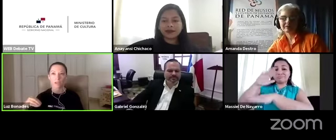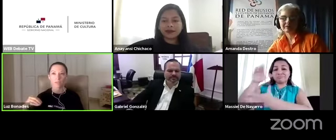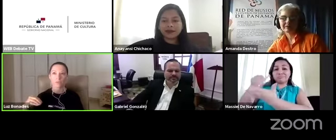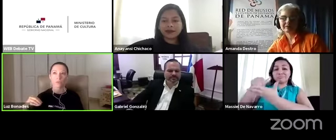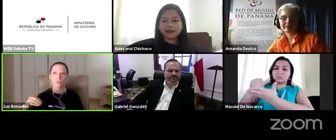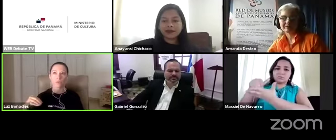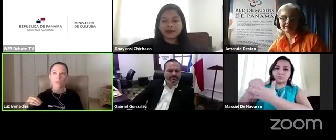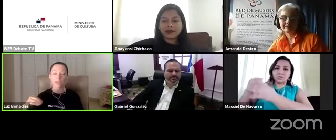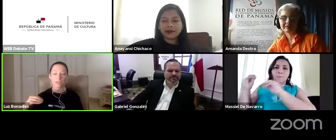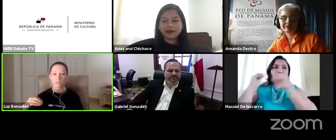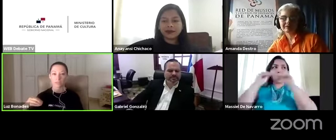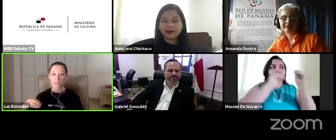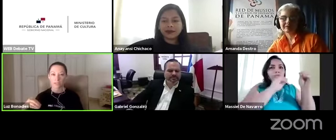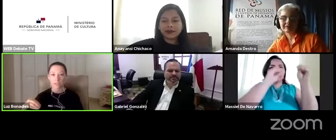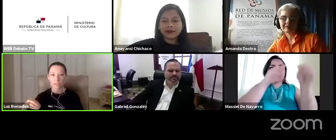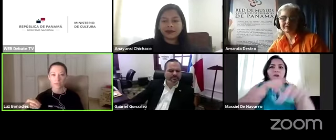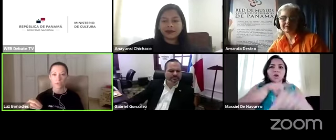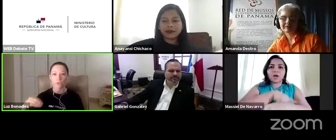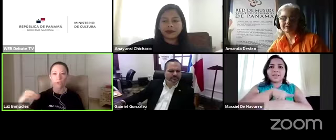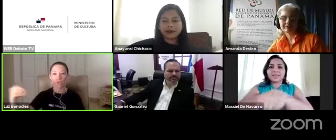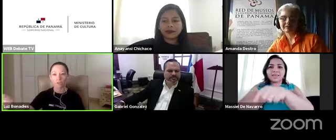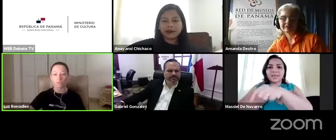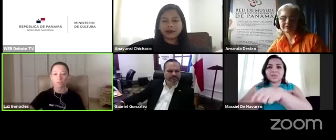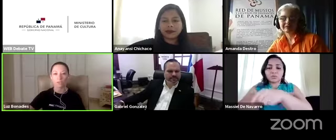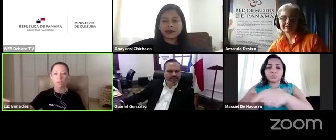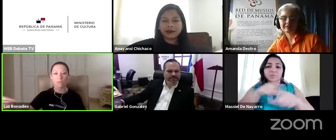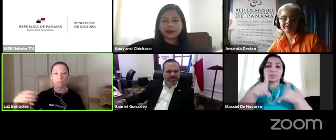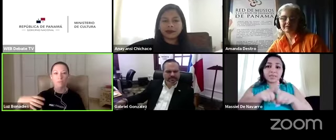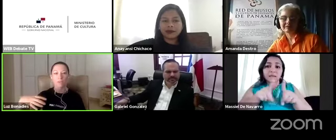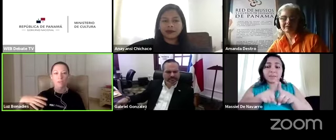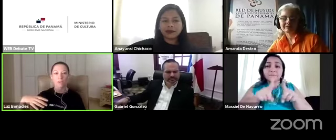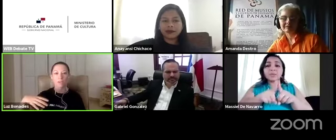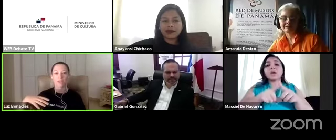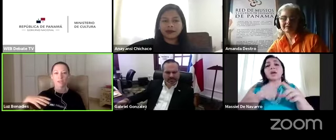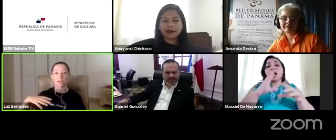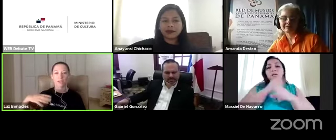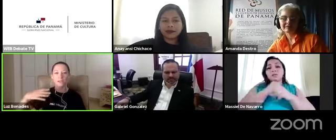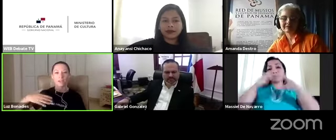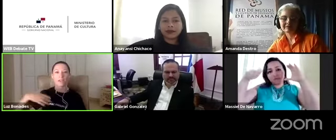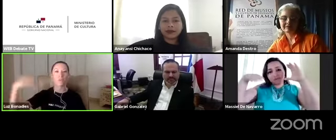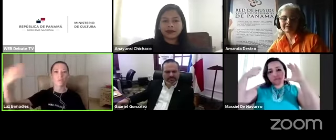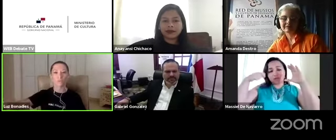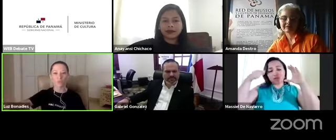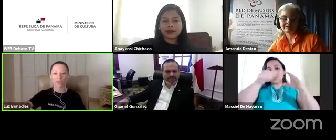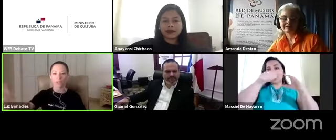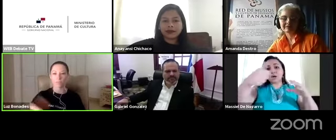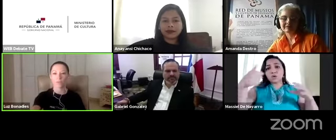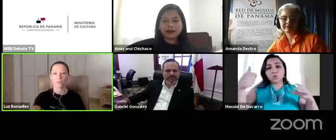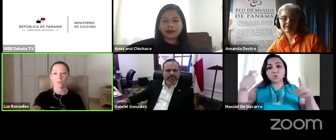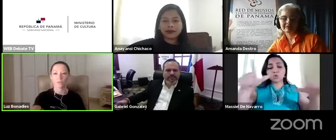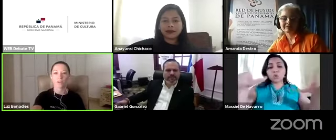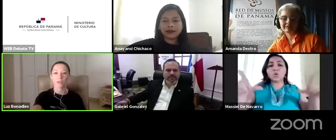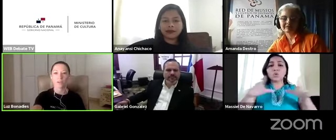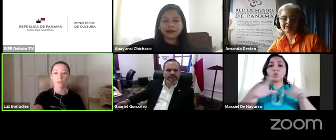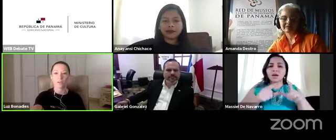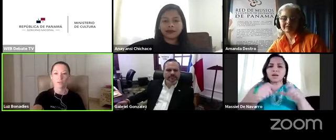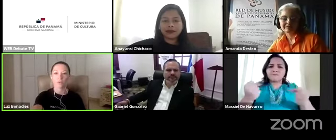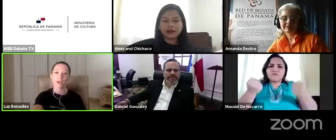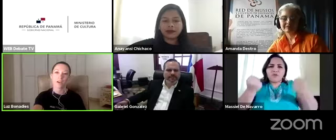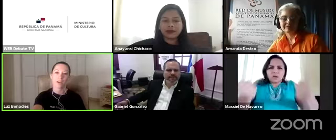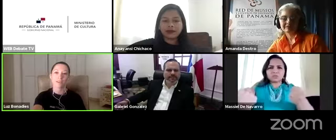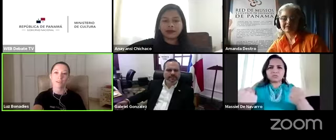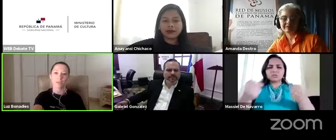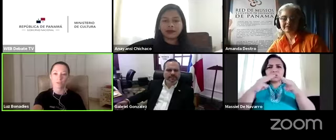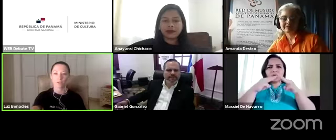temporal que son exhibiciones satélite del museo en otras comunidades también vemos la accesibilidad un poco fuera del museo, ¿no? Llevar el